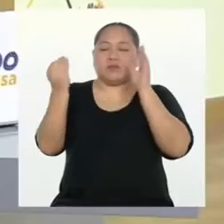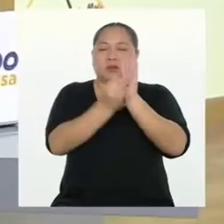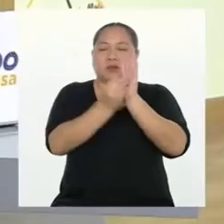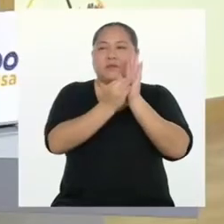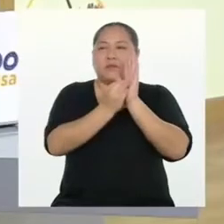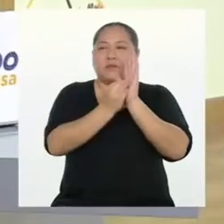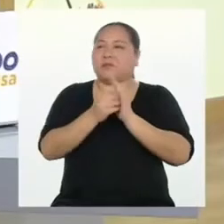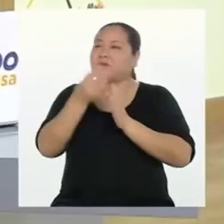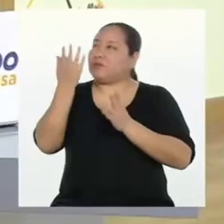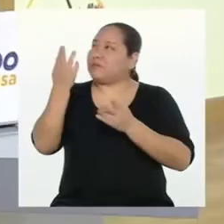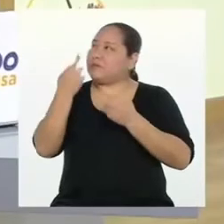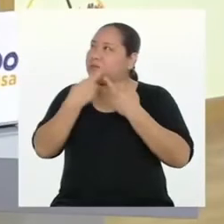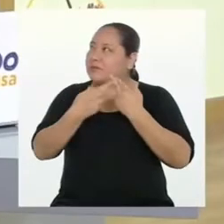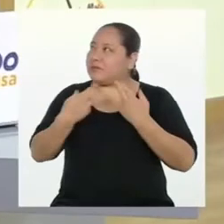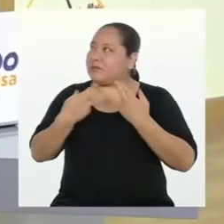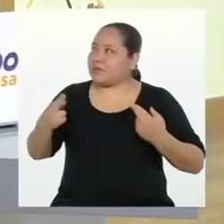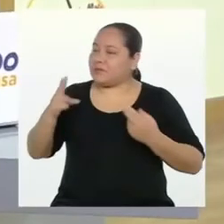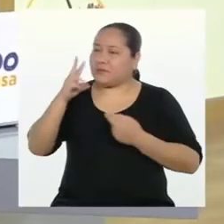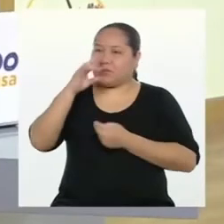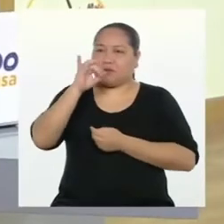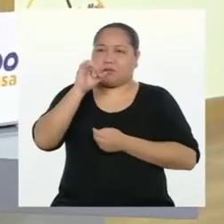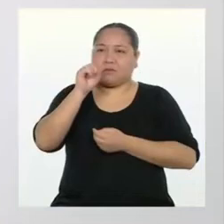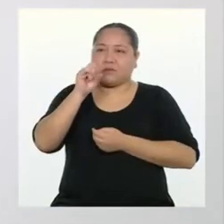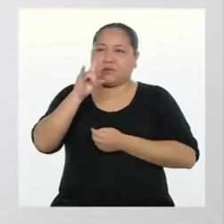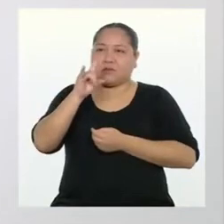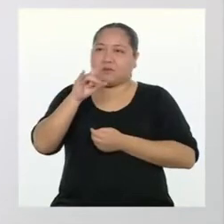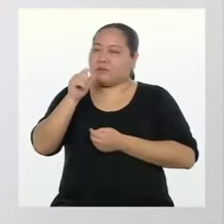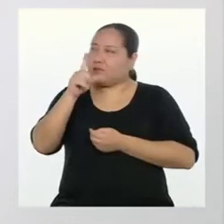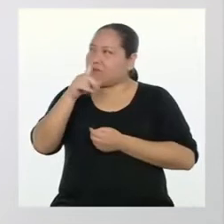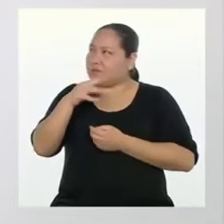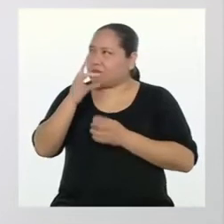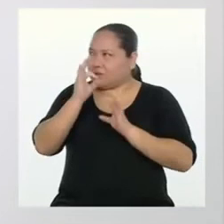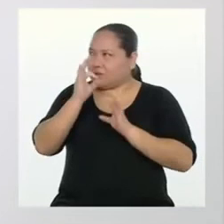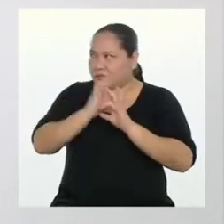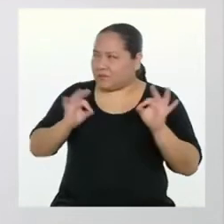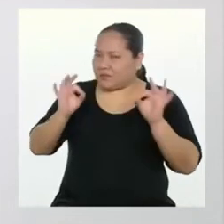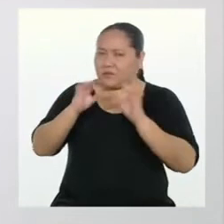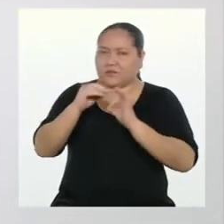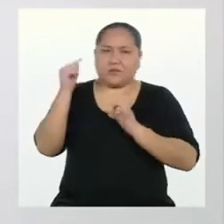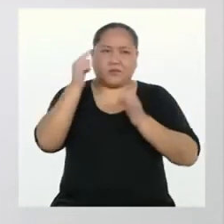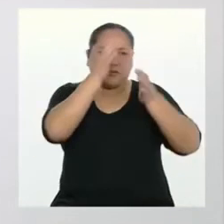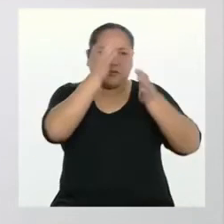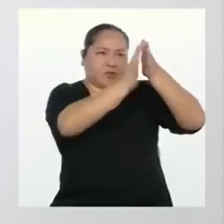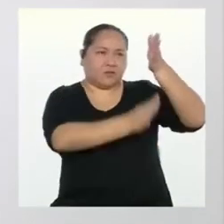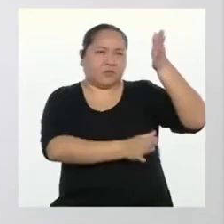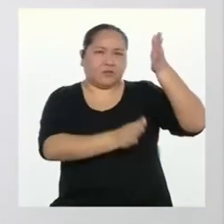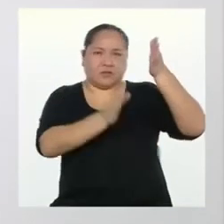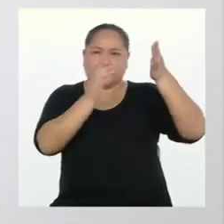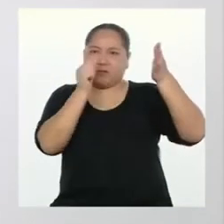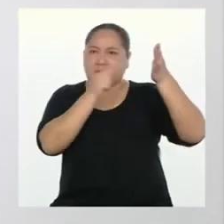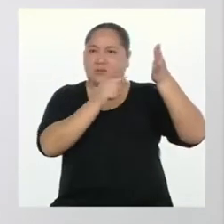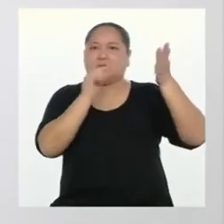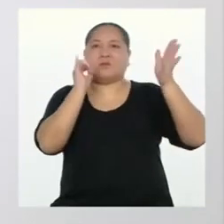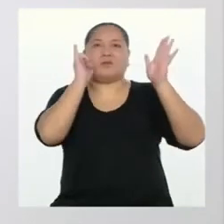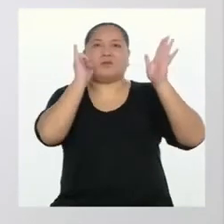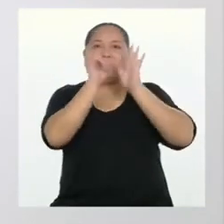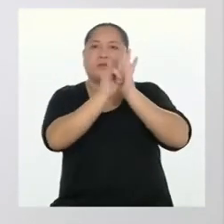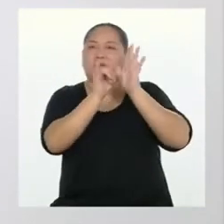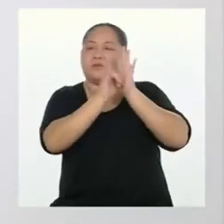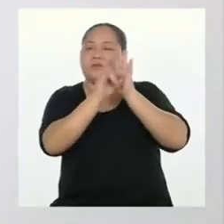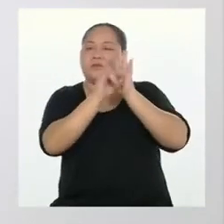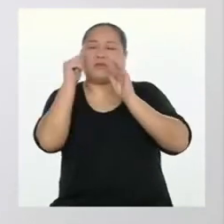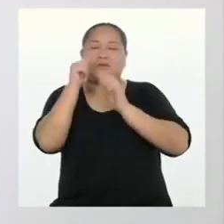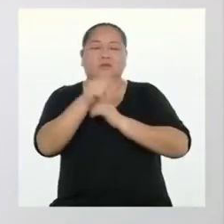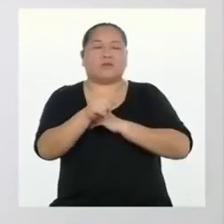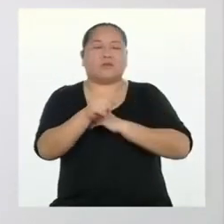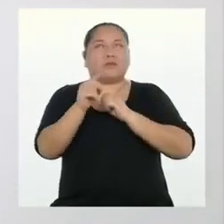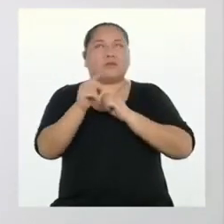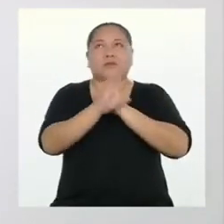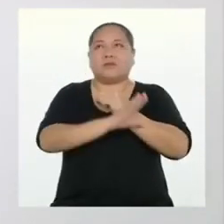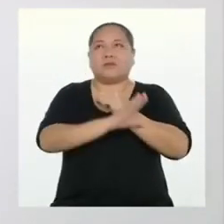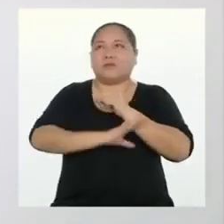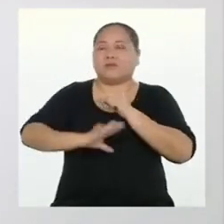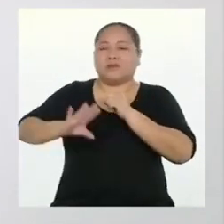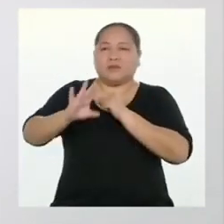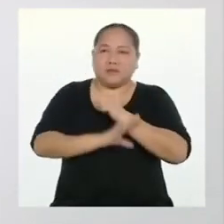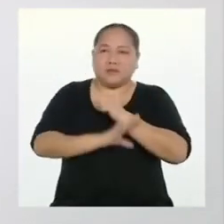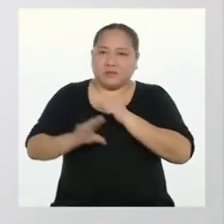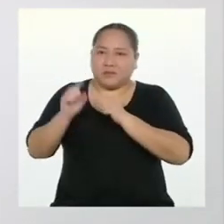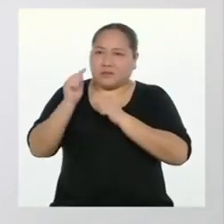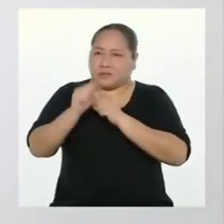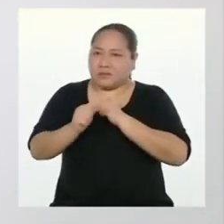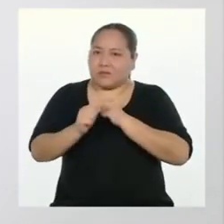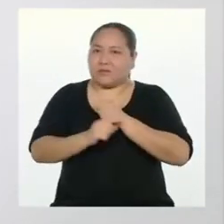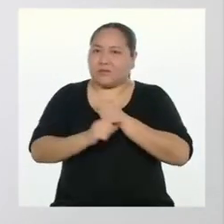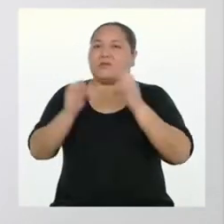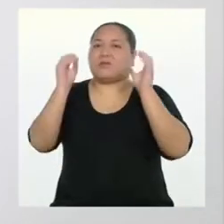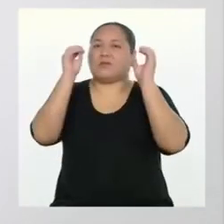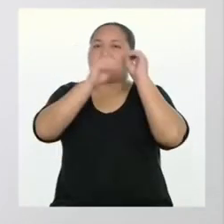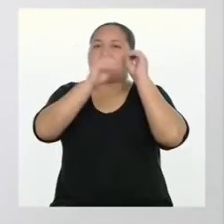etc. ¿Y los recursos visuales son importantes? En un afiche, los recursos visuales son la pieza clave.